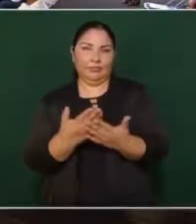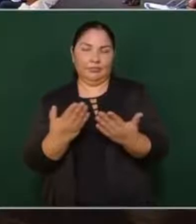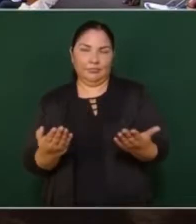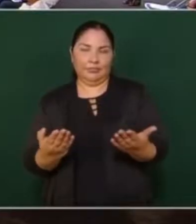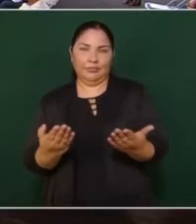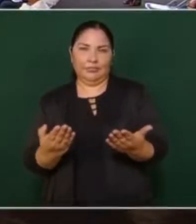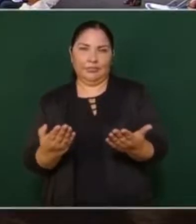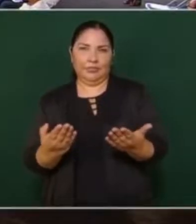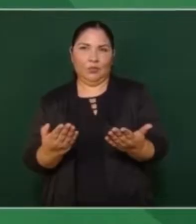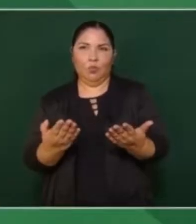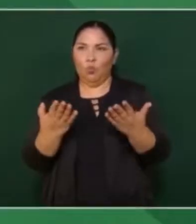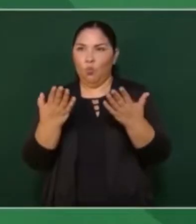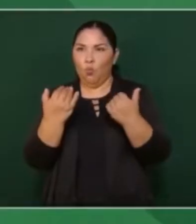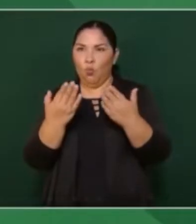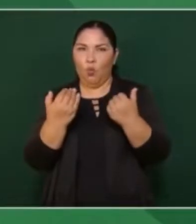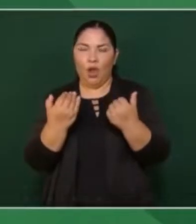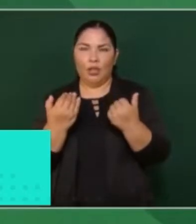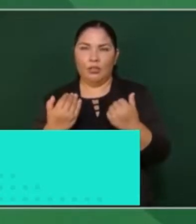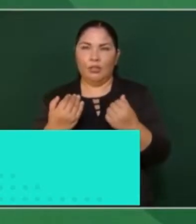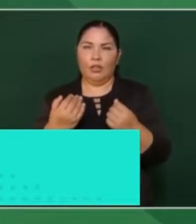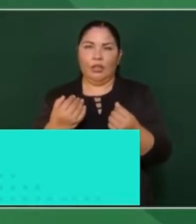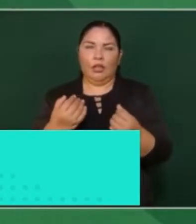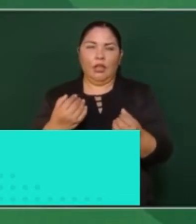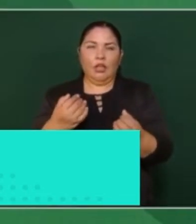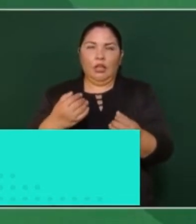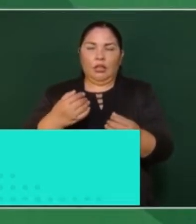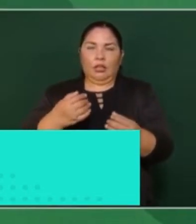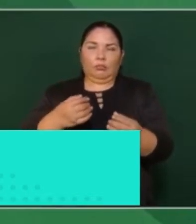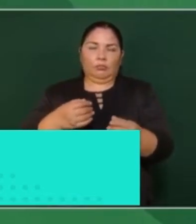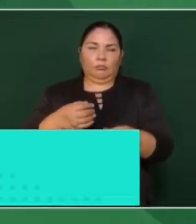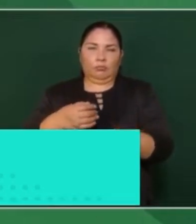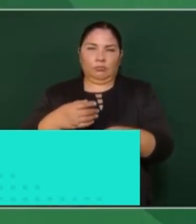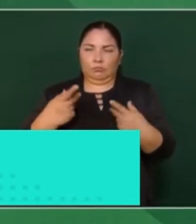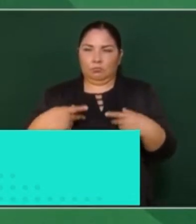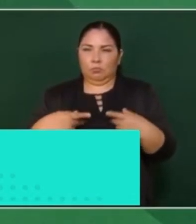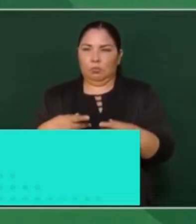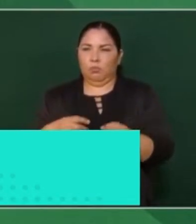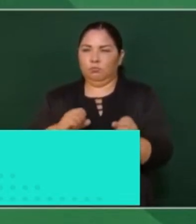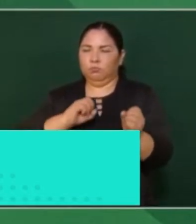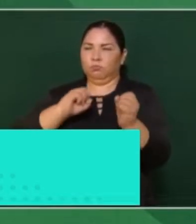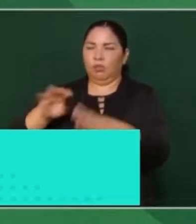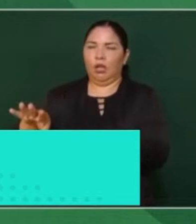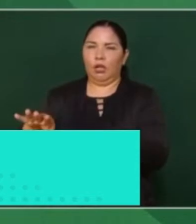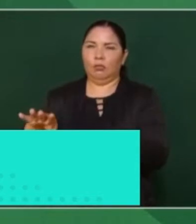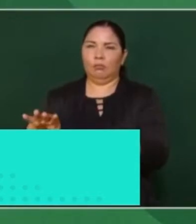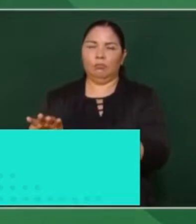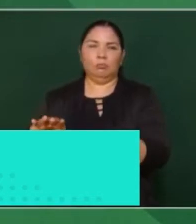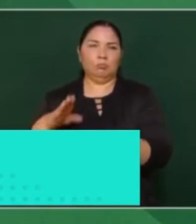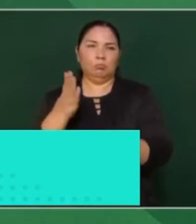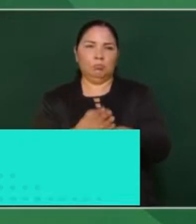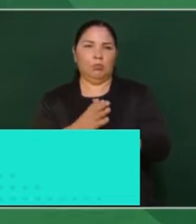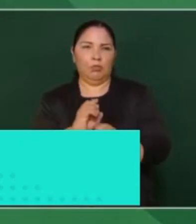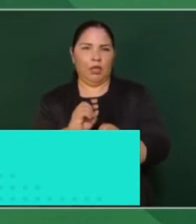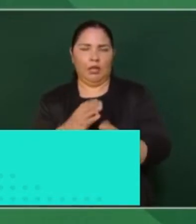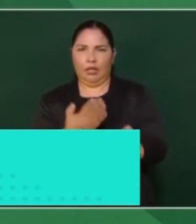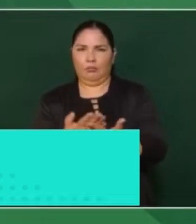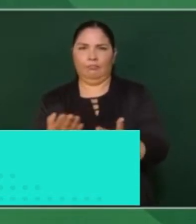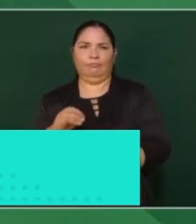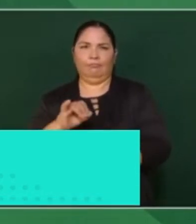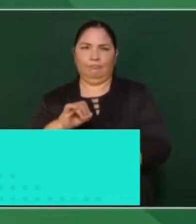No hay impunidad para nadie, nosotros